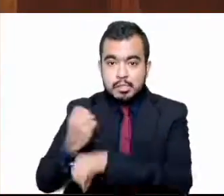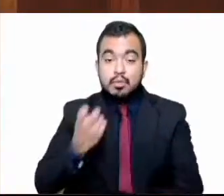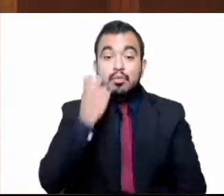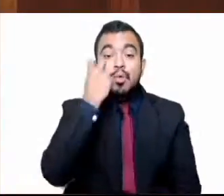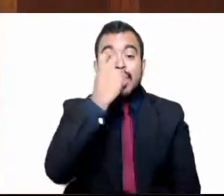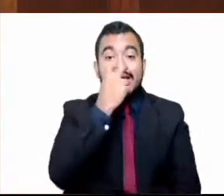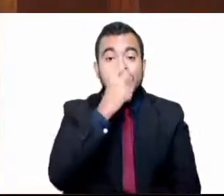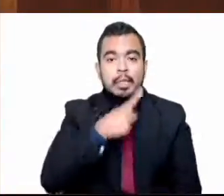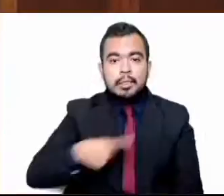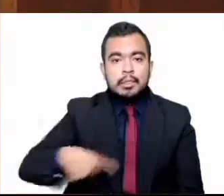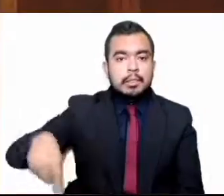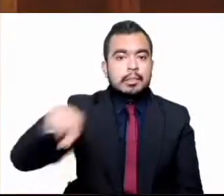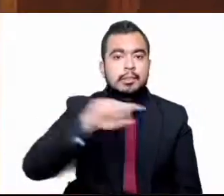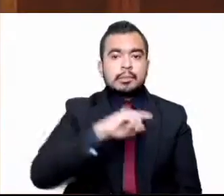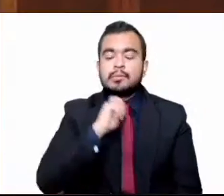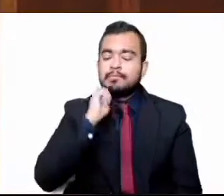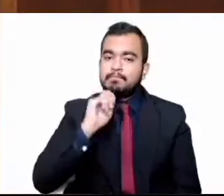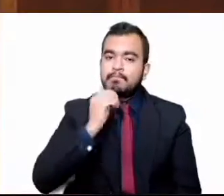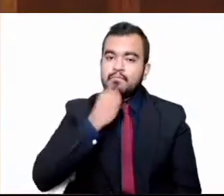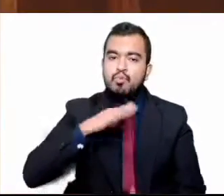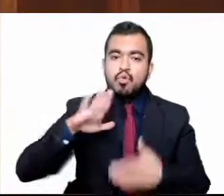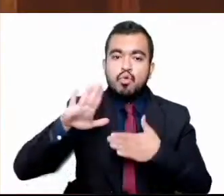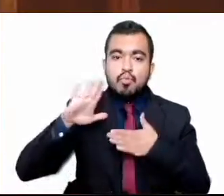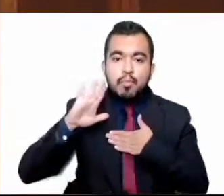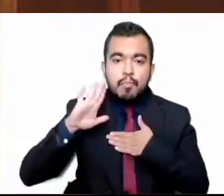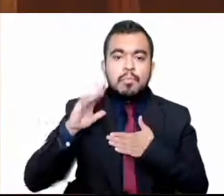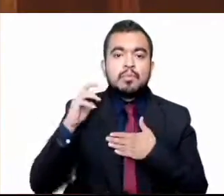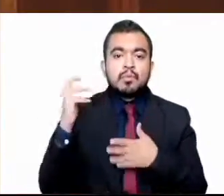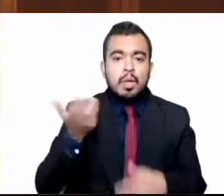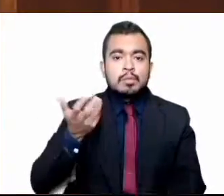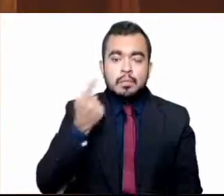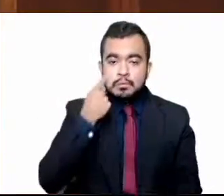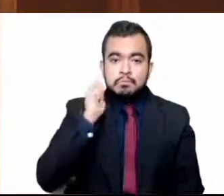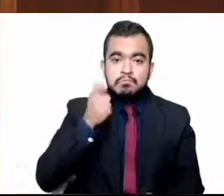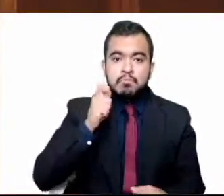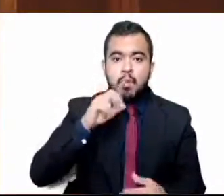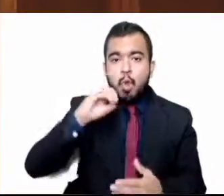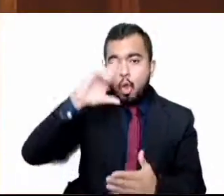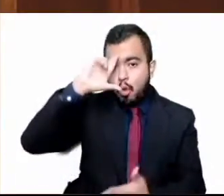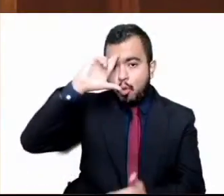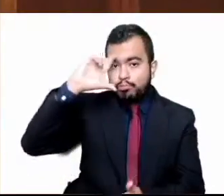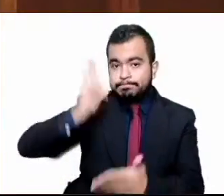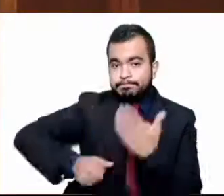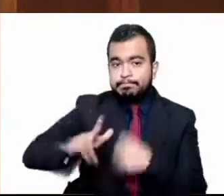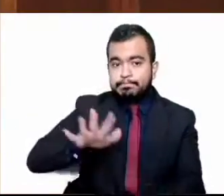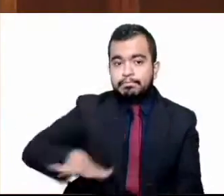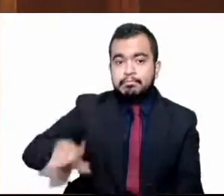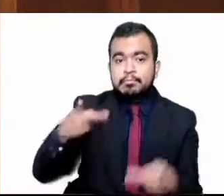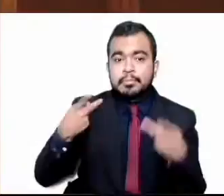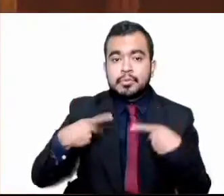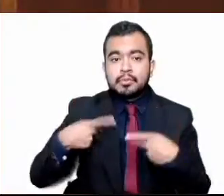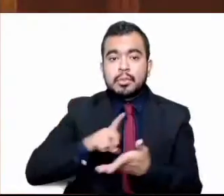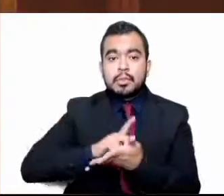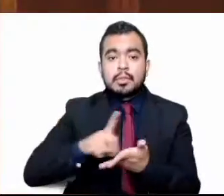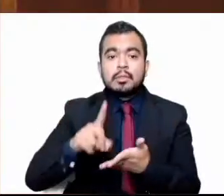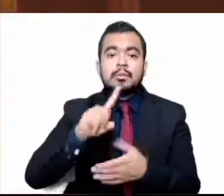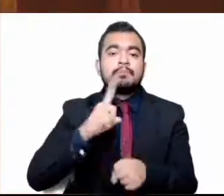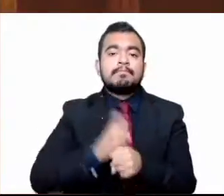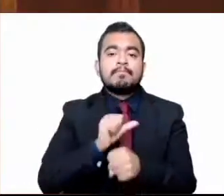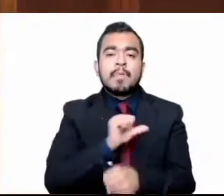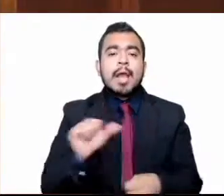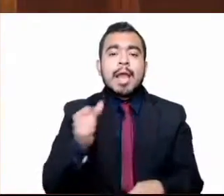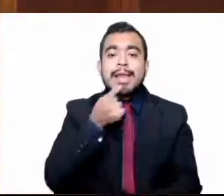todas las prácticas que las ceren o menosprecien los derechos de las personas, especialmente las niñas,